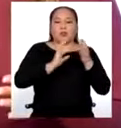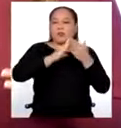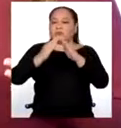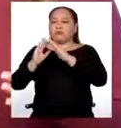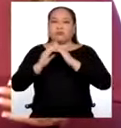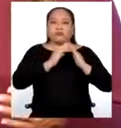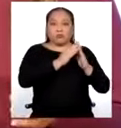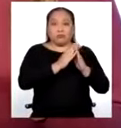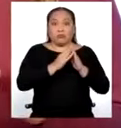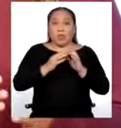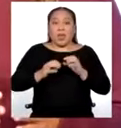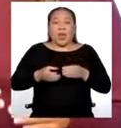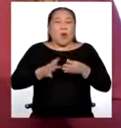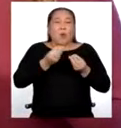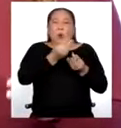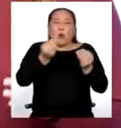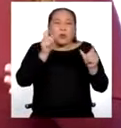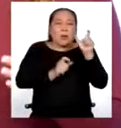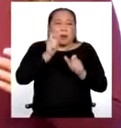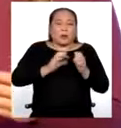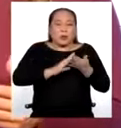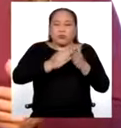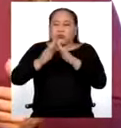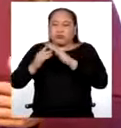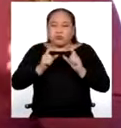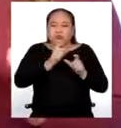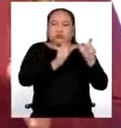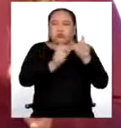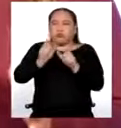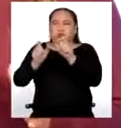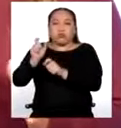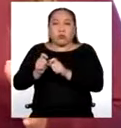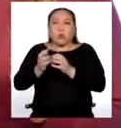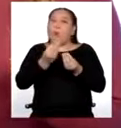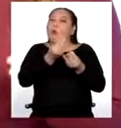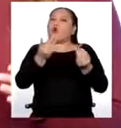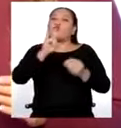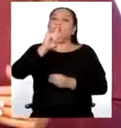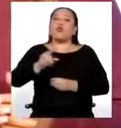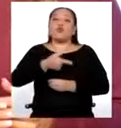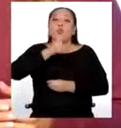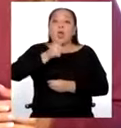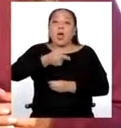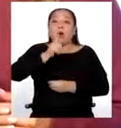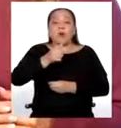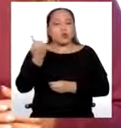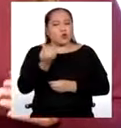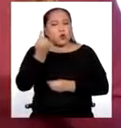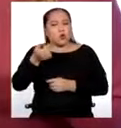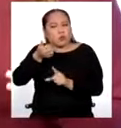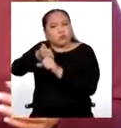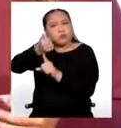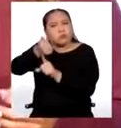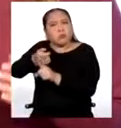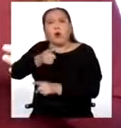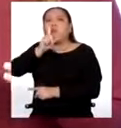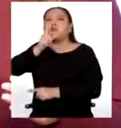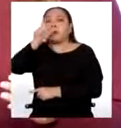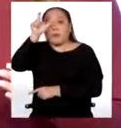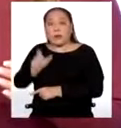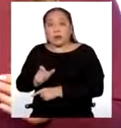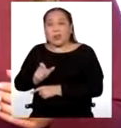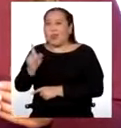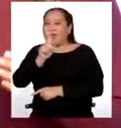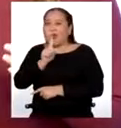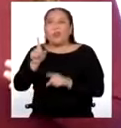aumento del número de habitantes provoca un mayor uso del agua, que no obedece solo al consumo directo de la población, sino también a